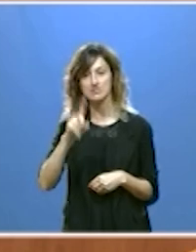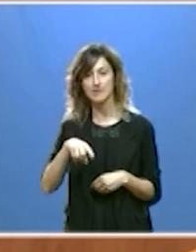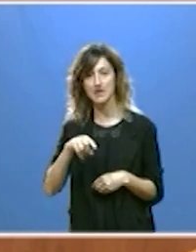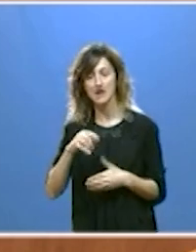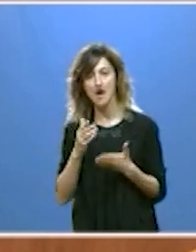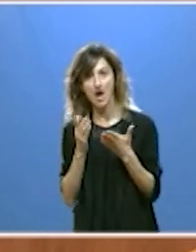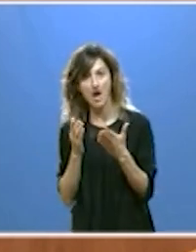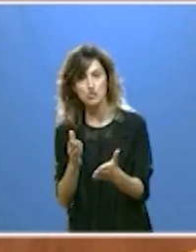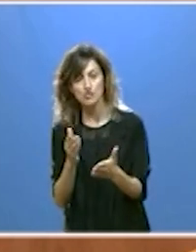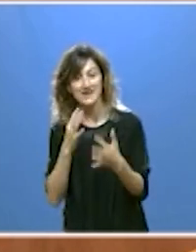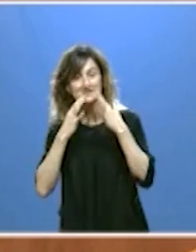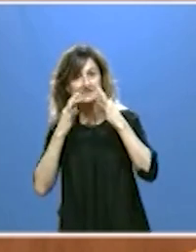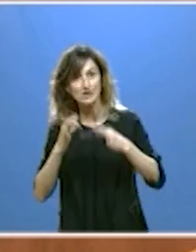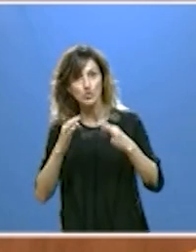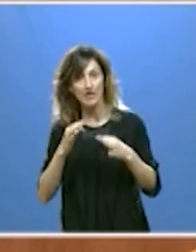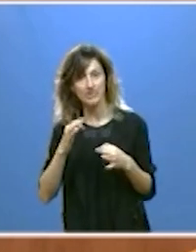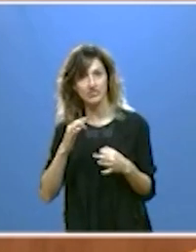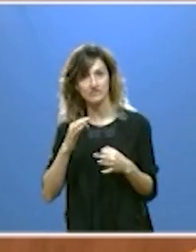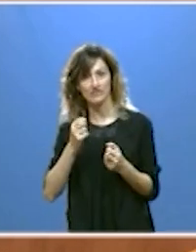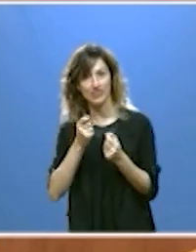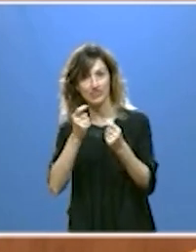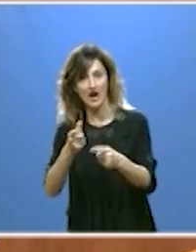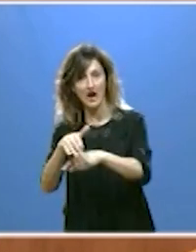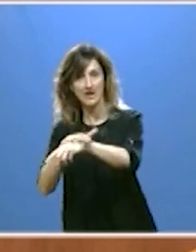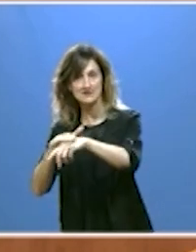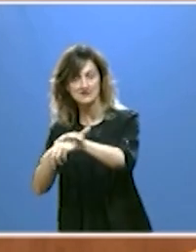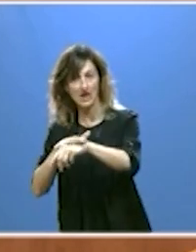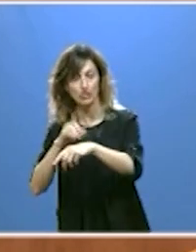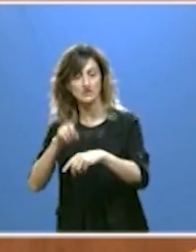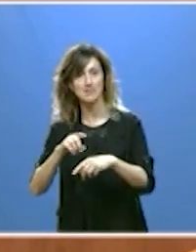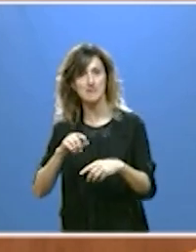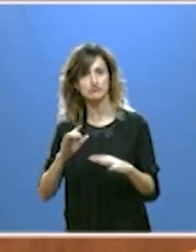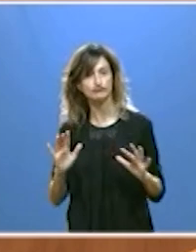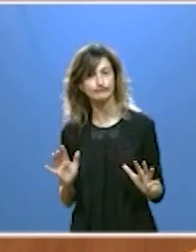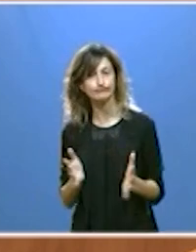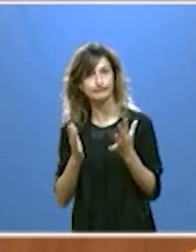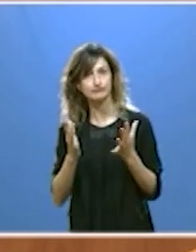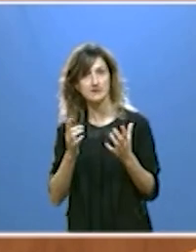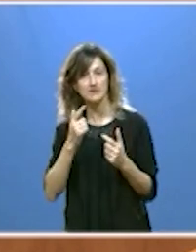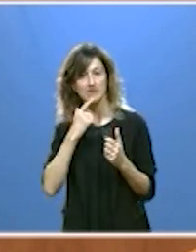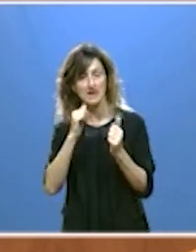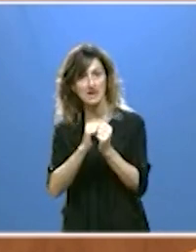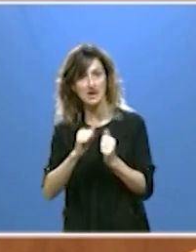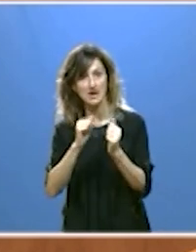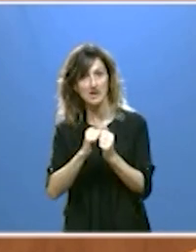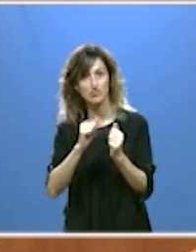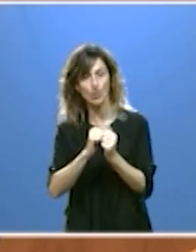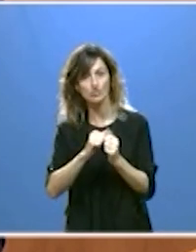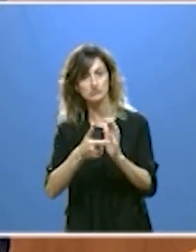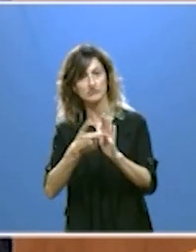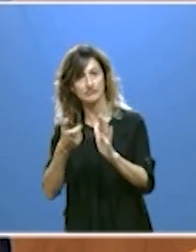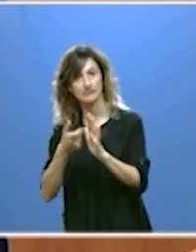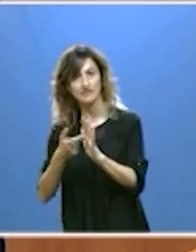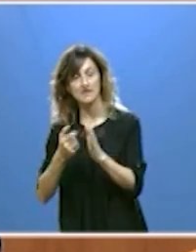a garantizar la seguridad del suministro al Estado y a potenciar la descarbonización de la economía española